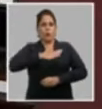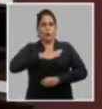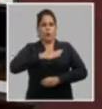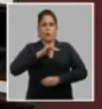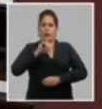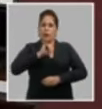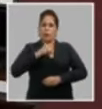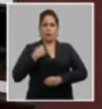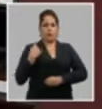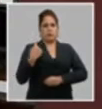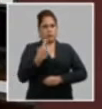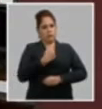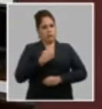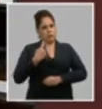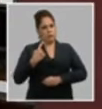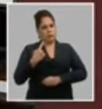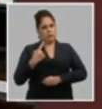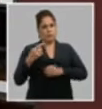el nuestro.